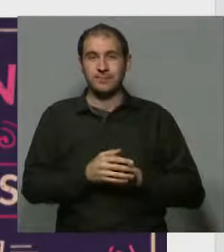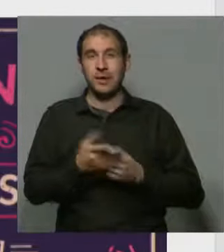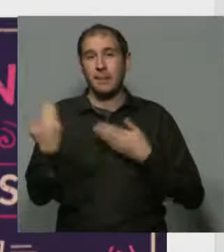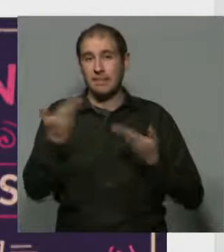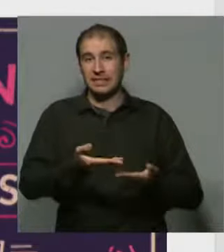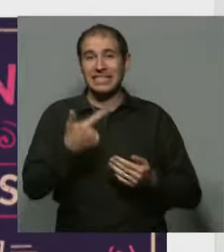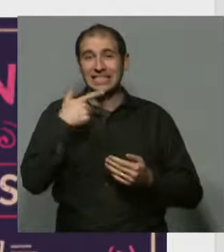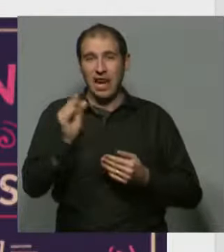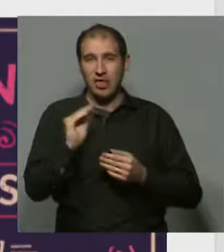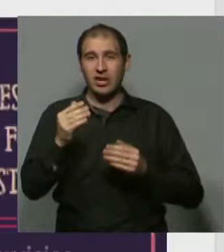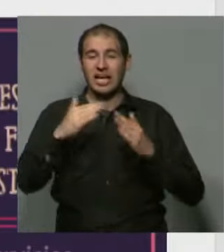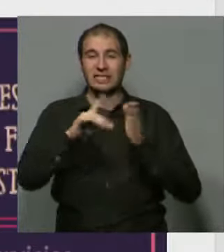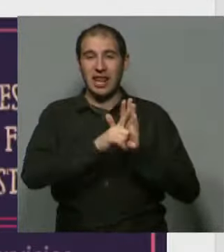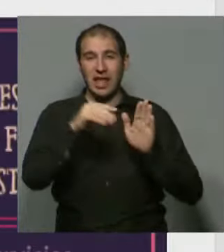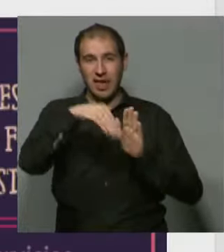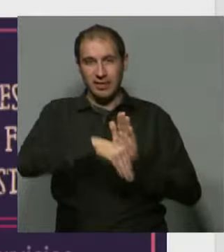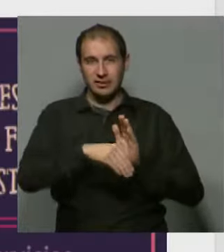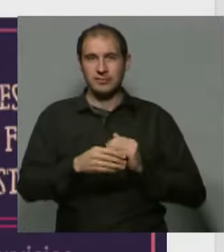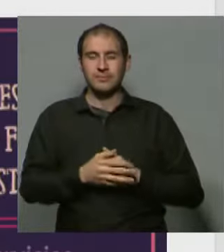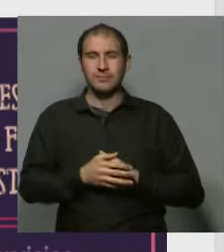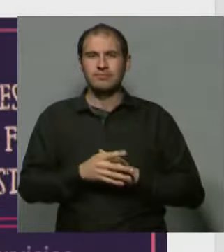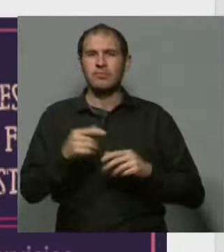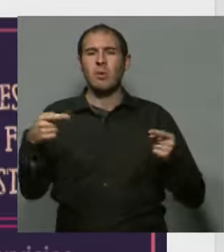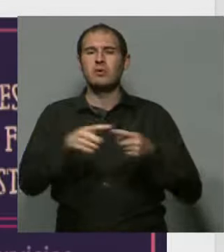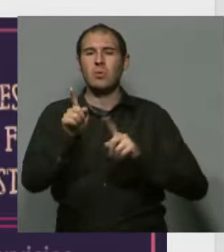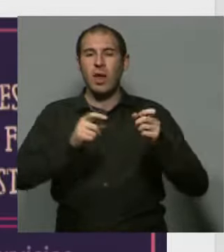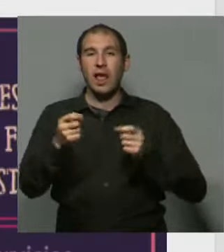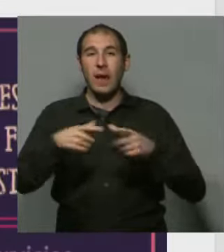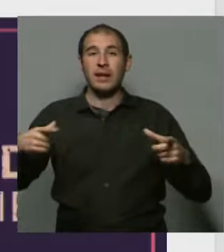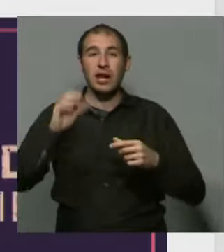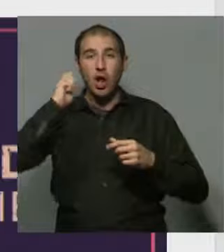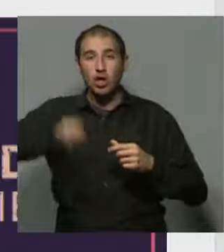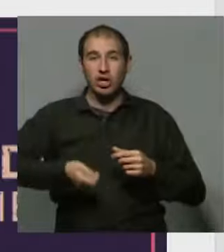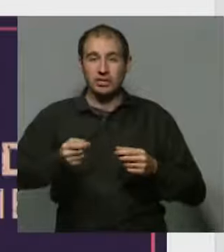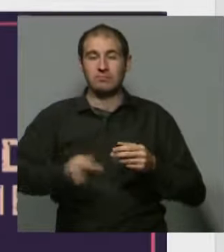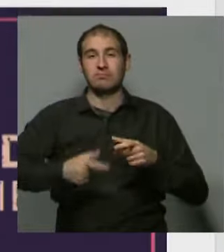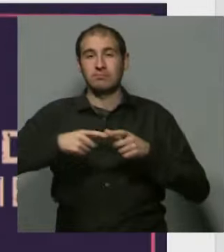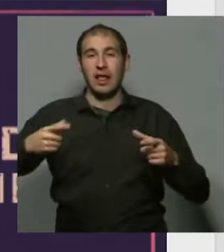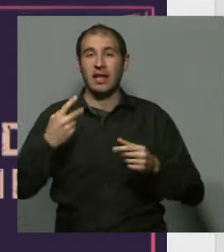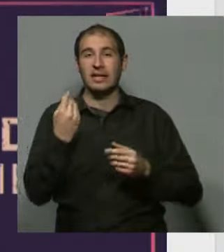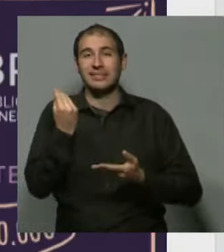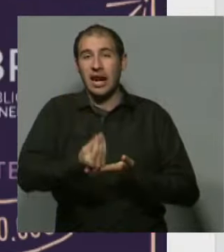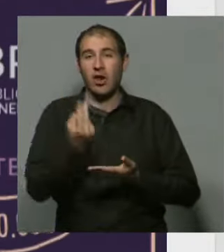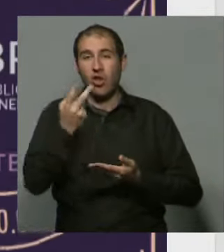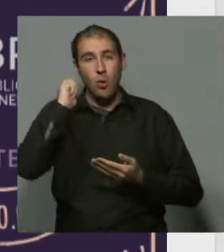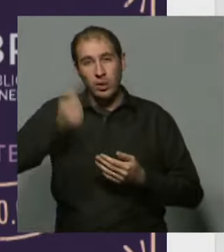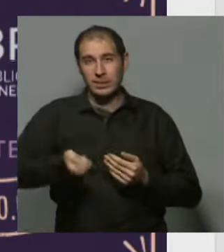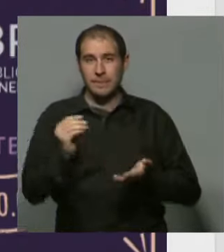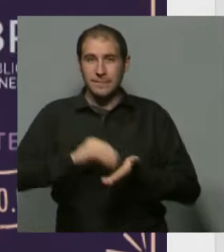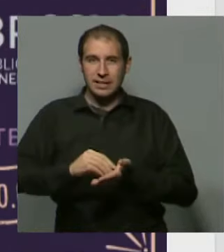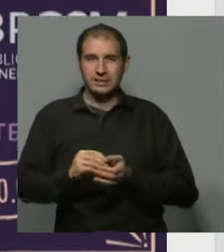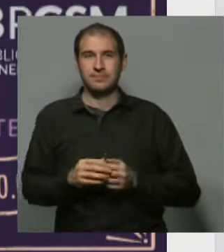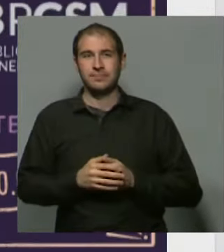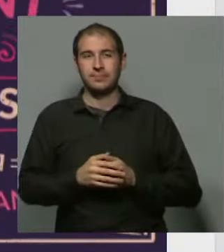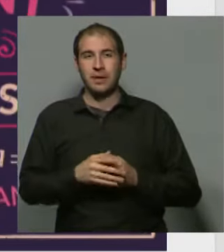presentado senadores en la legislatura y lo que quieren es ampliar la corte, sumar dos jueces. Para